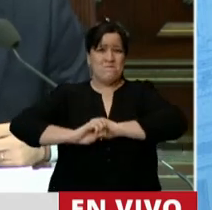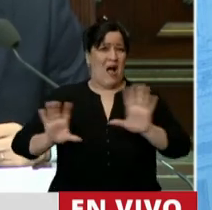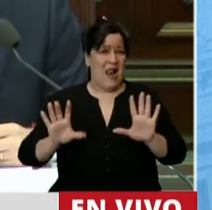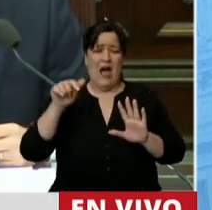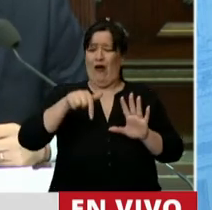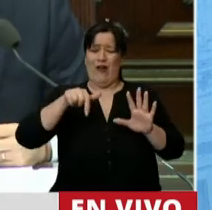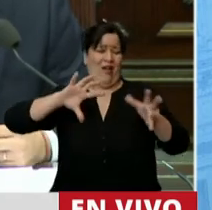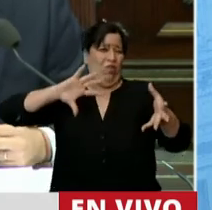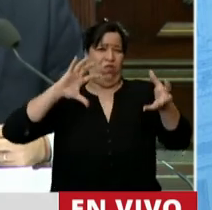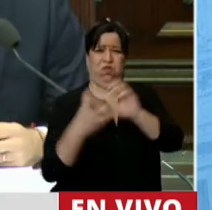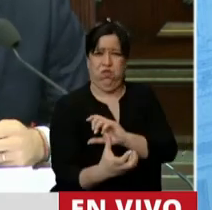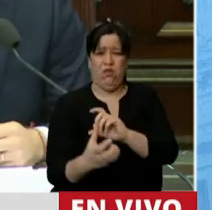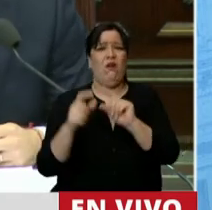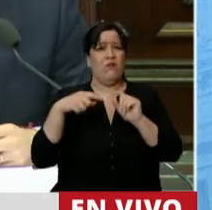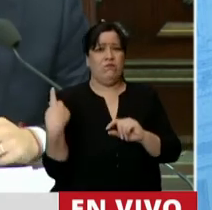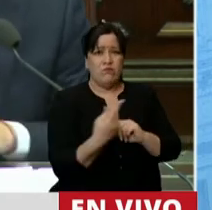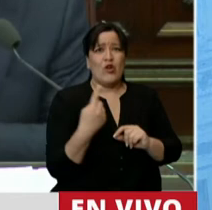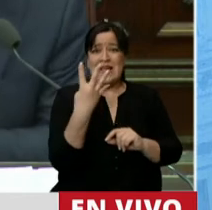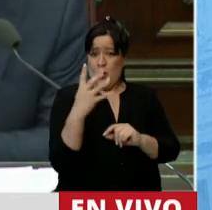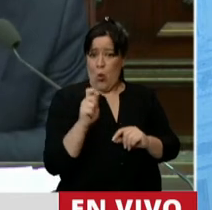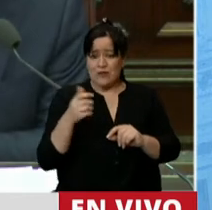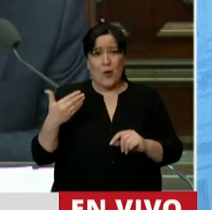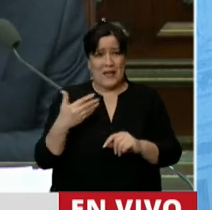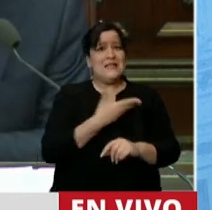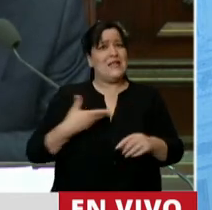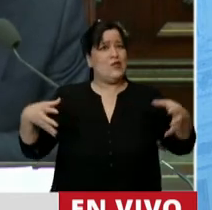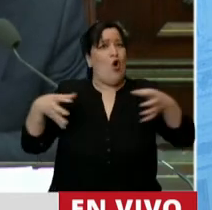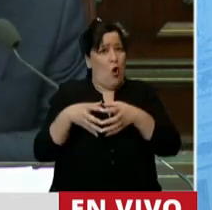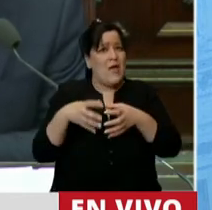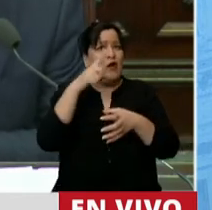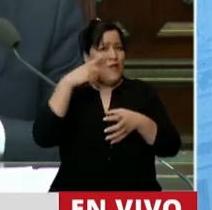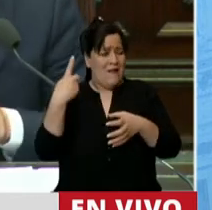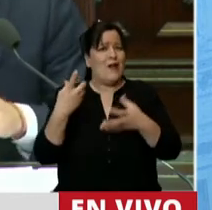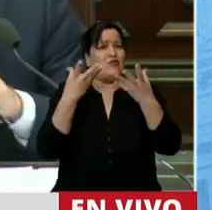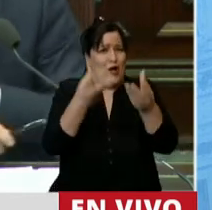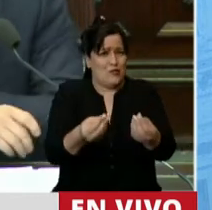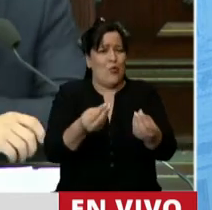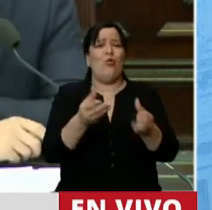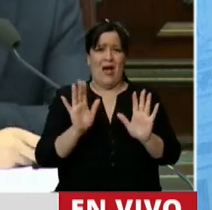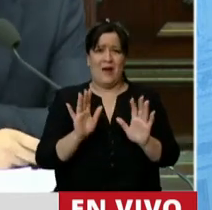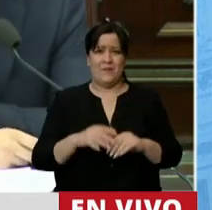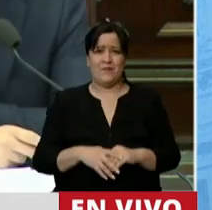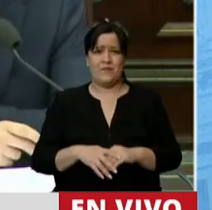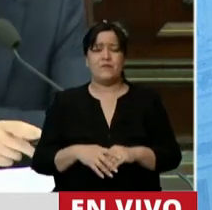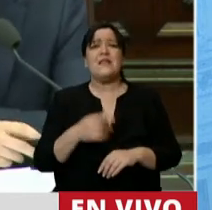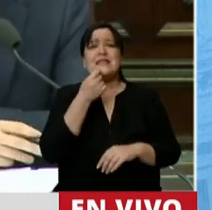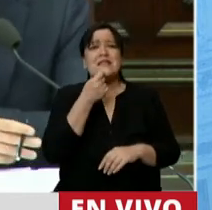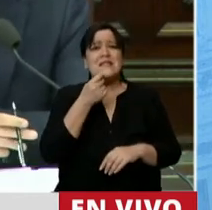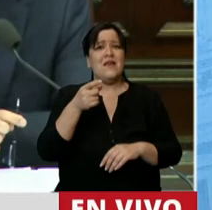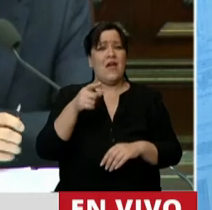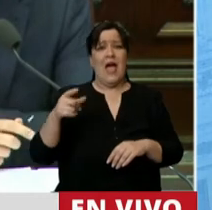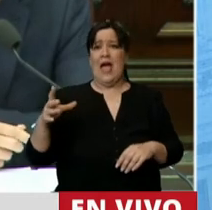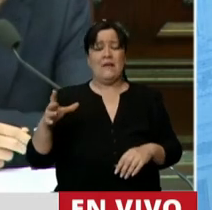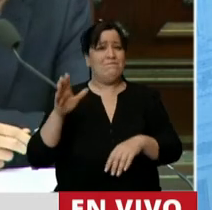argentinas que estamos ayudando hace cuatro meses en medio de la pandemia. Seguramente, si no hubieran sido tan irresponsables,